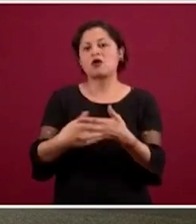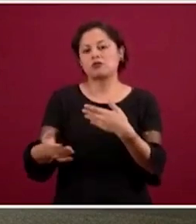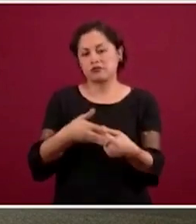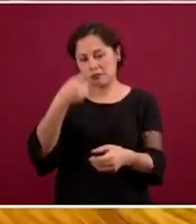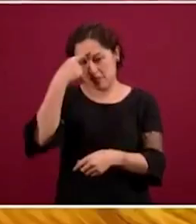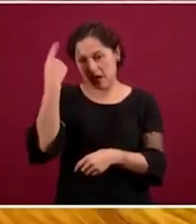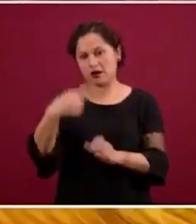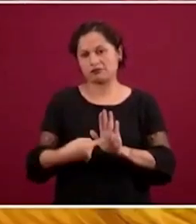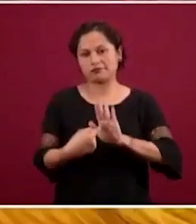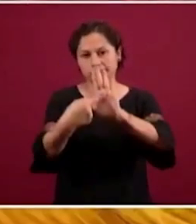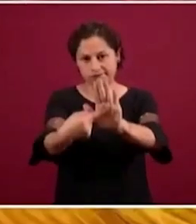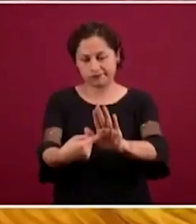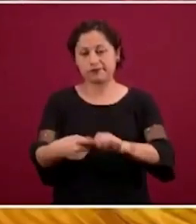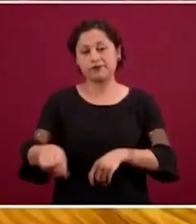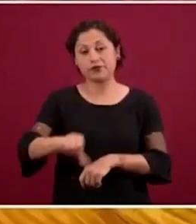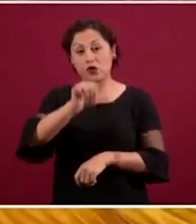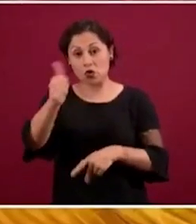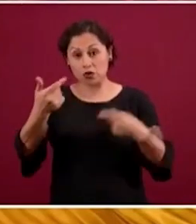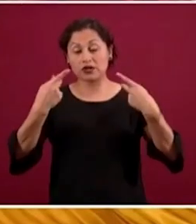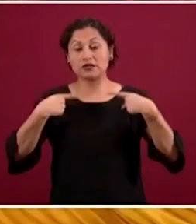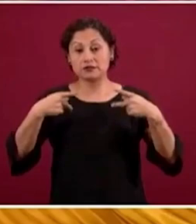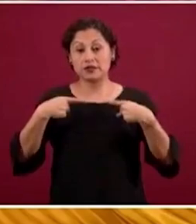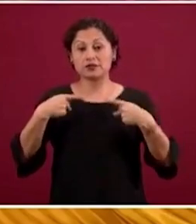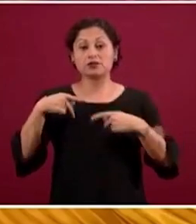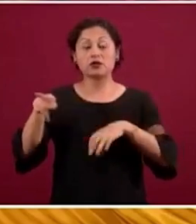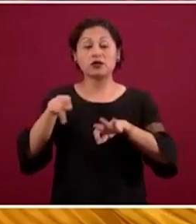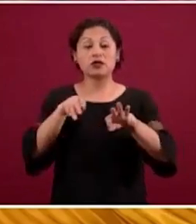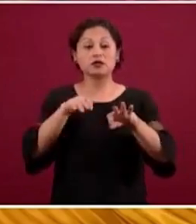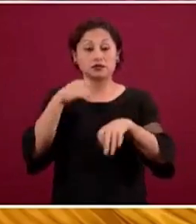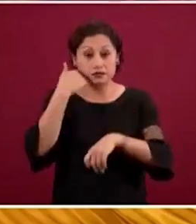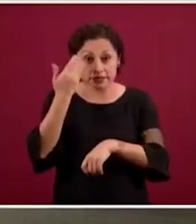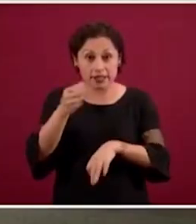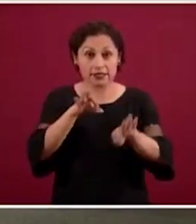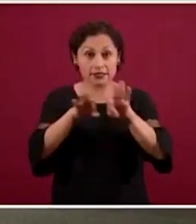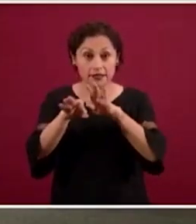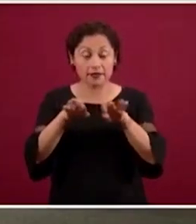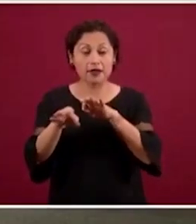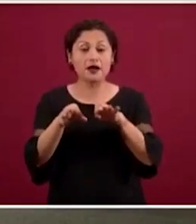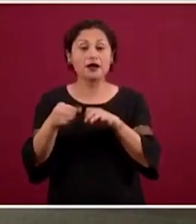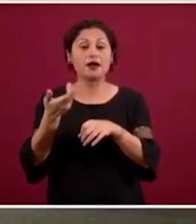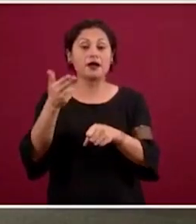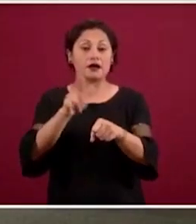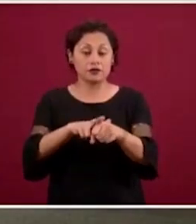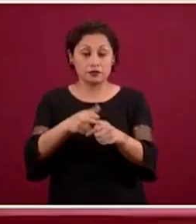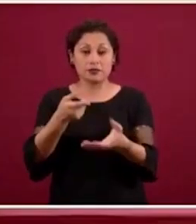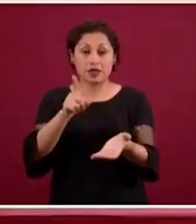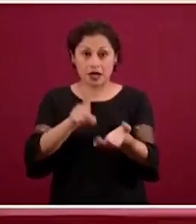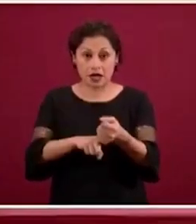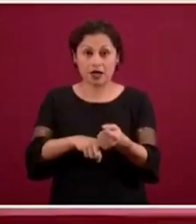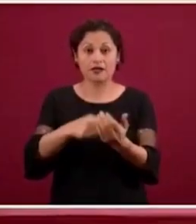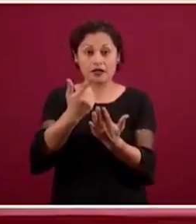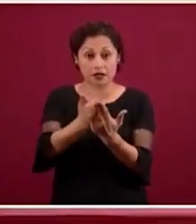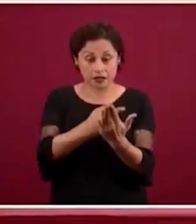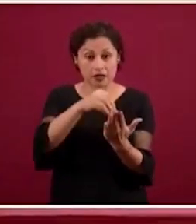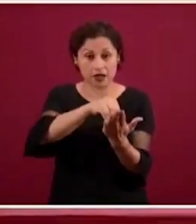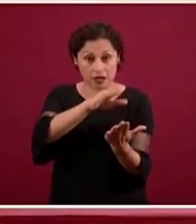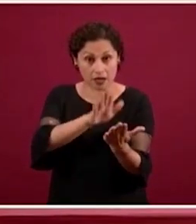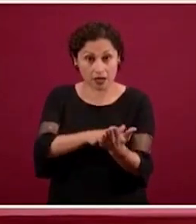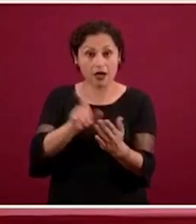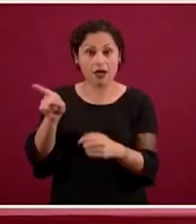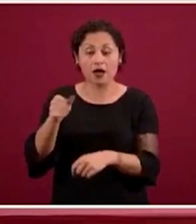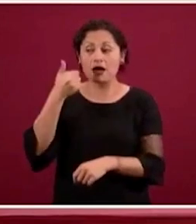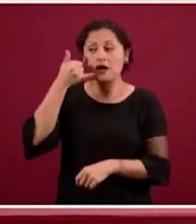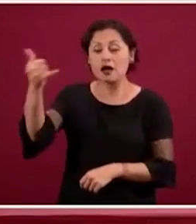profesionistas de la salud que se han registrado en la convocatoria y todavía no se les ha llamado, les pedimos un poco de paciencia,